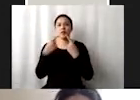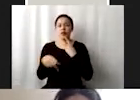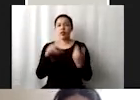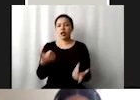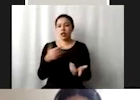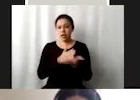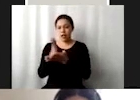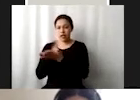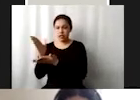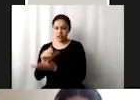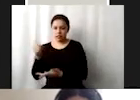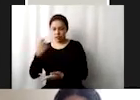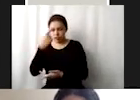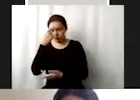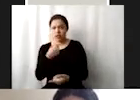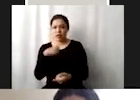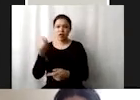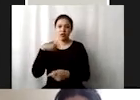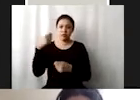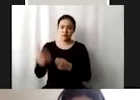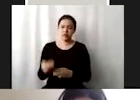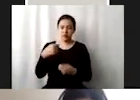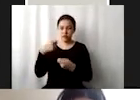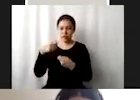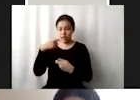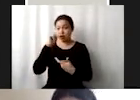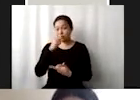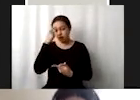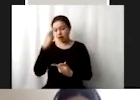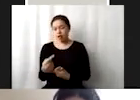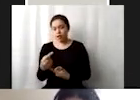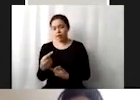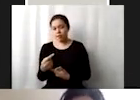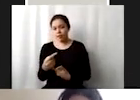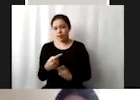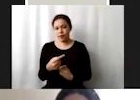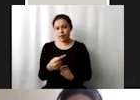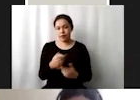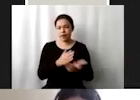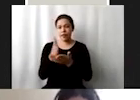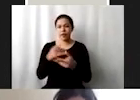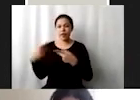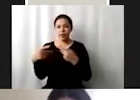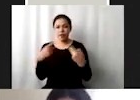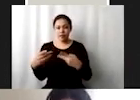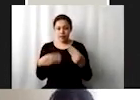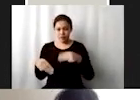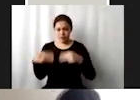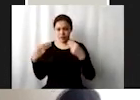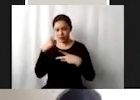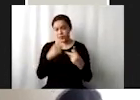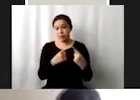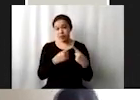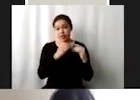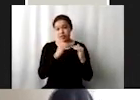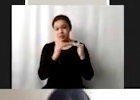a los pescadores artesanales a recursos marinos y mercados que otra vez siguen habiendo estos esquemas de desigualdad por donde quiera